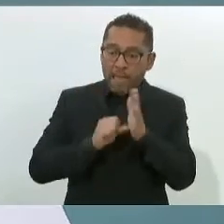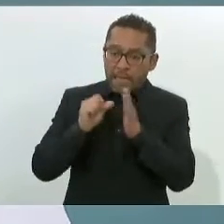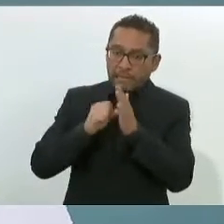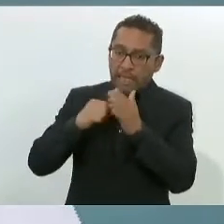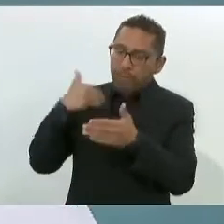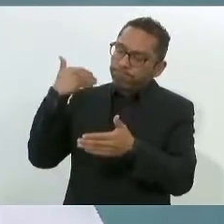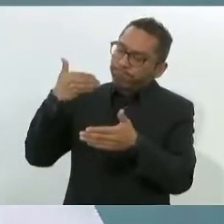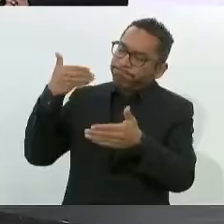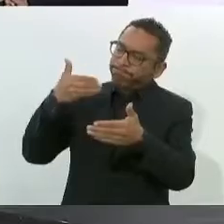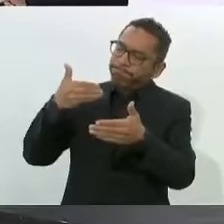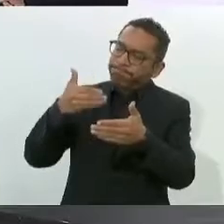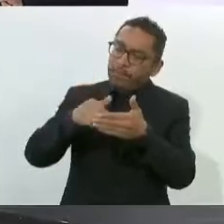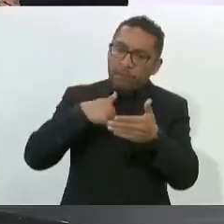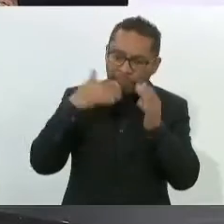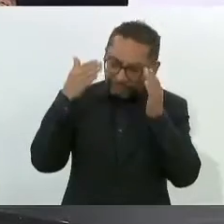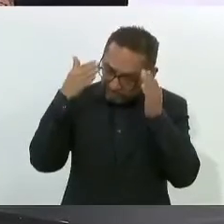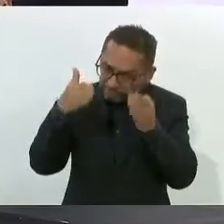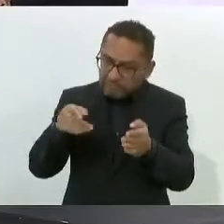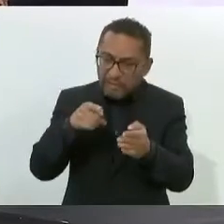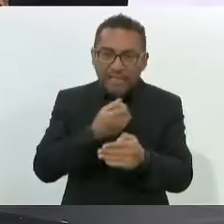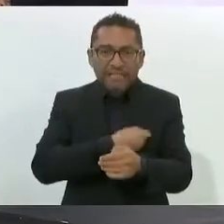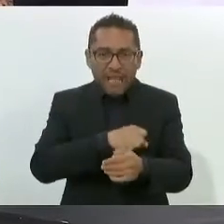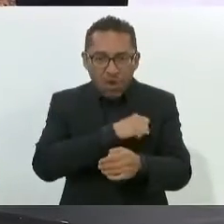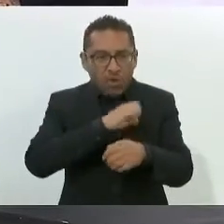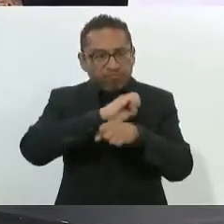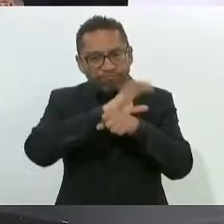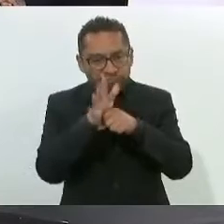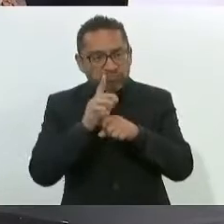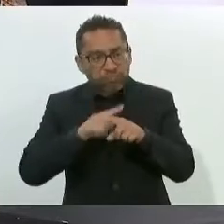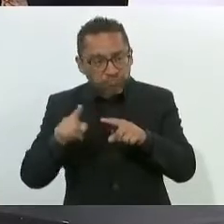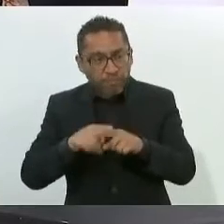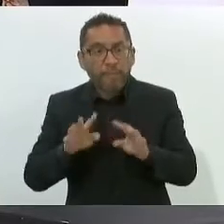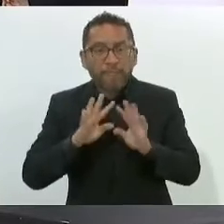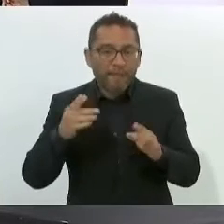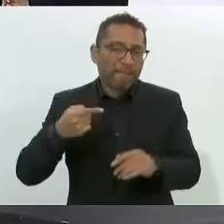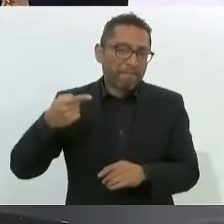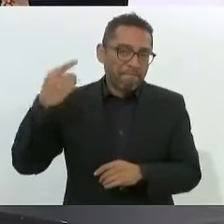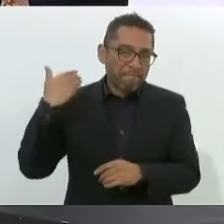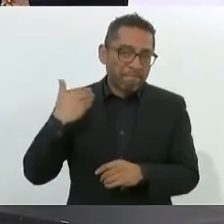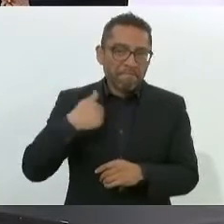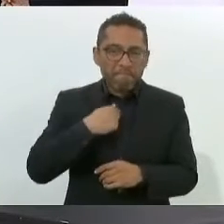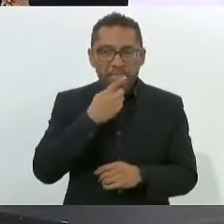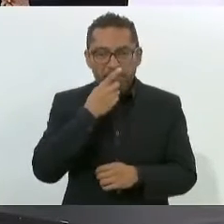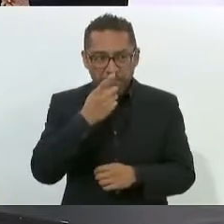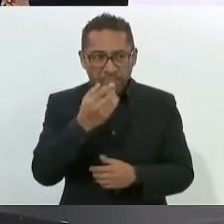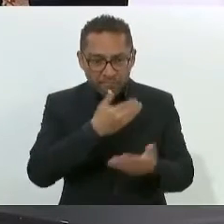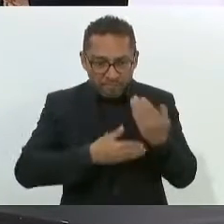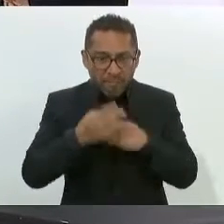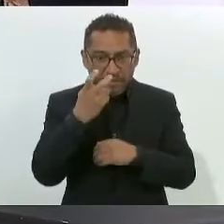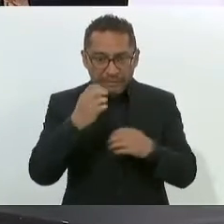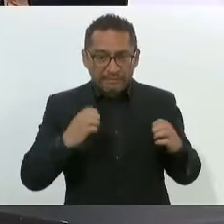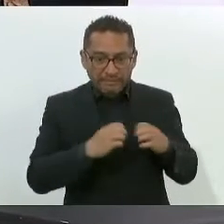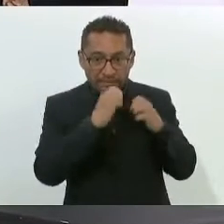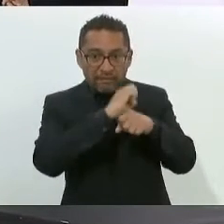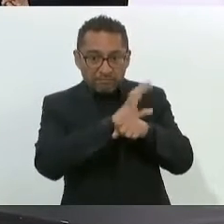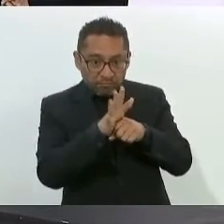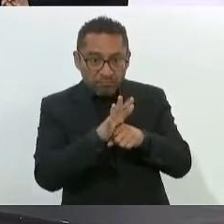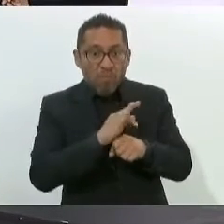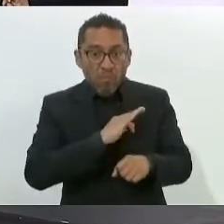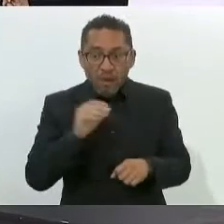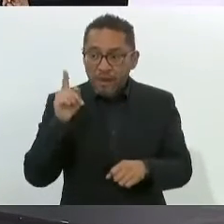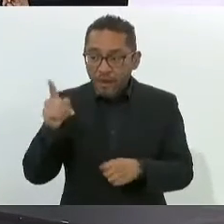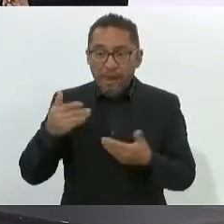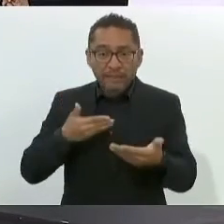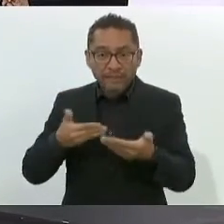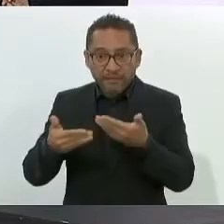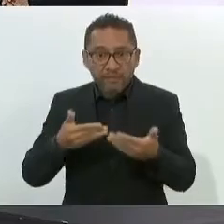Afortunadamente, y le compartí a la otra vez, que la epidemia llegó a momento en que habíamos rescatado los servicios de